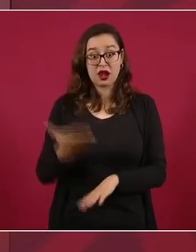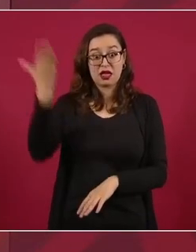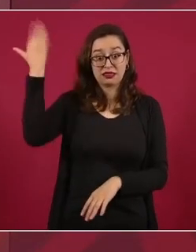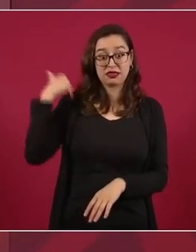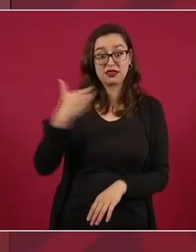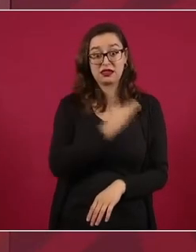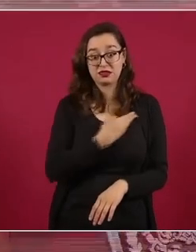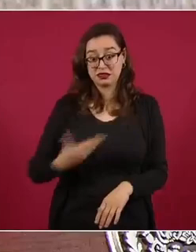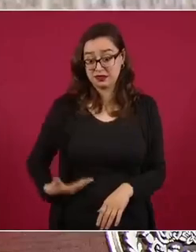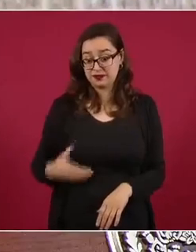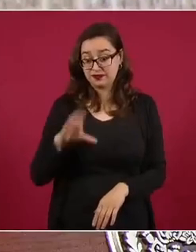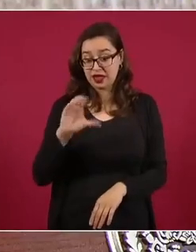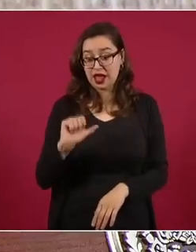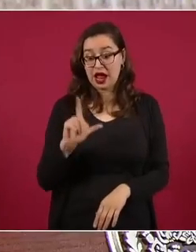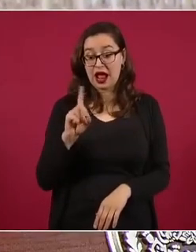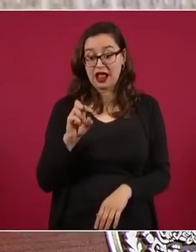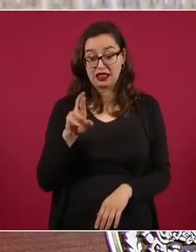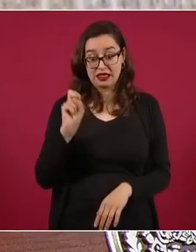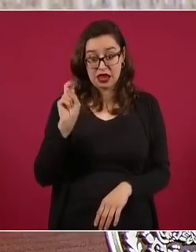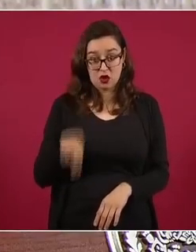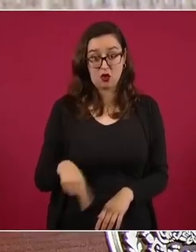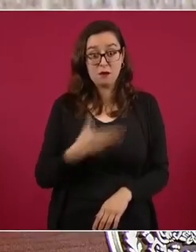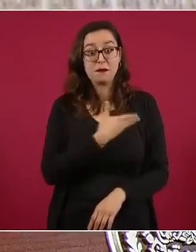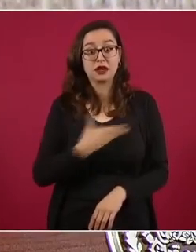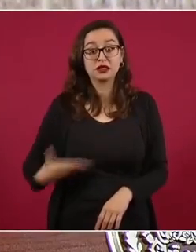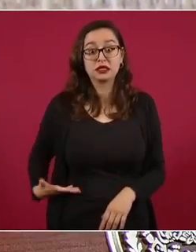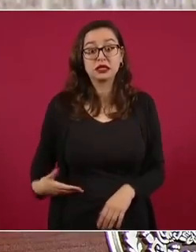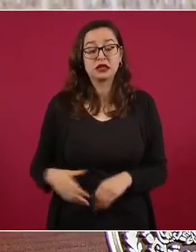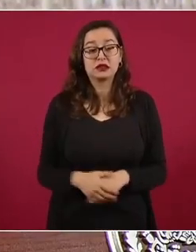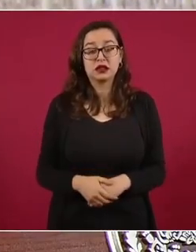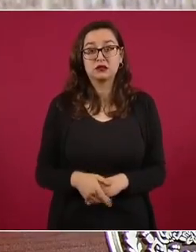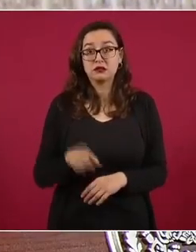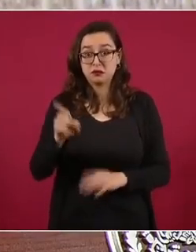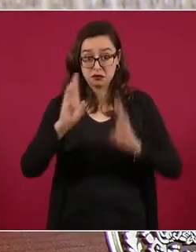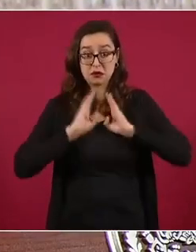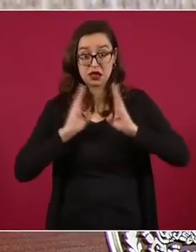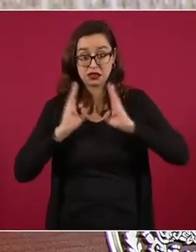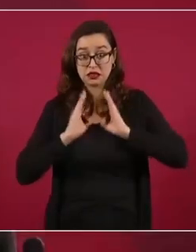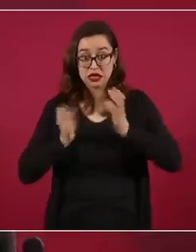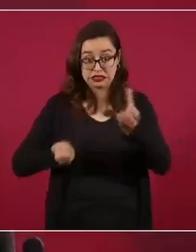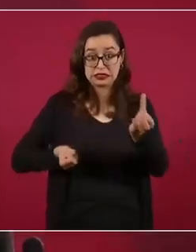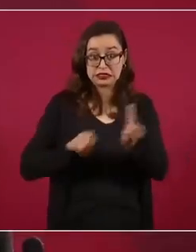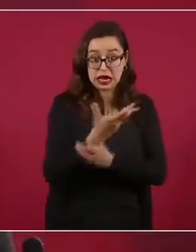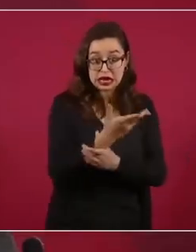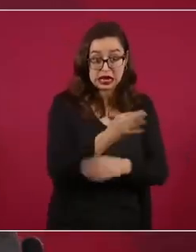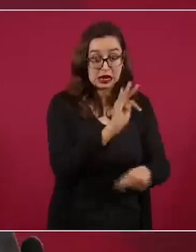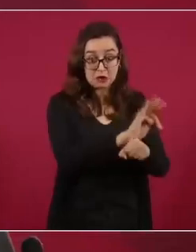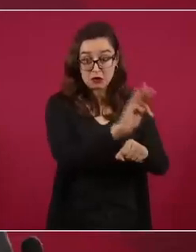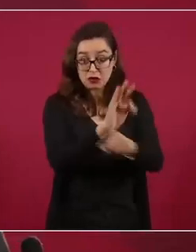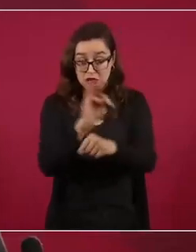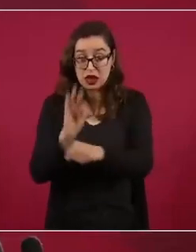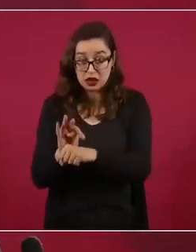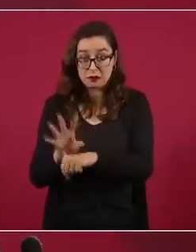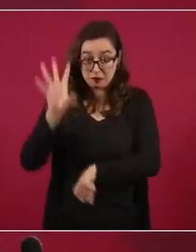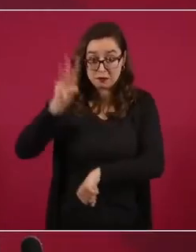en la Constitución que el Ejército participara en labores de seguridad. No.